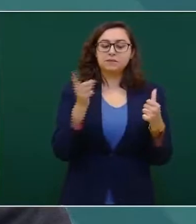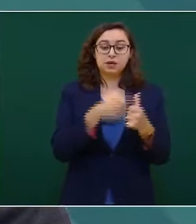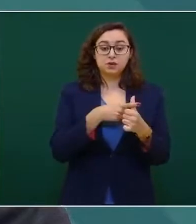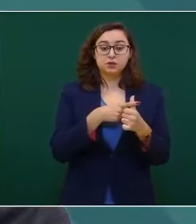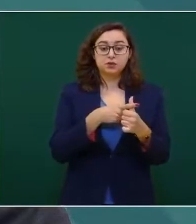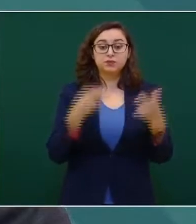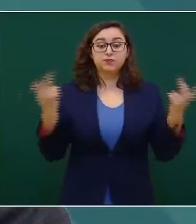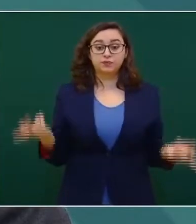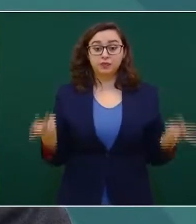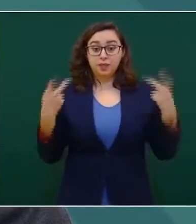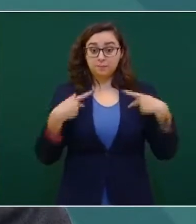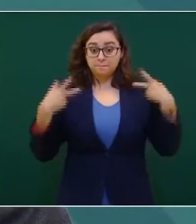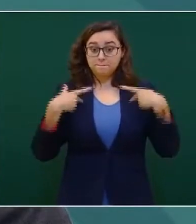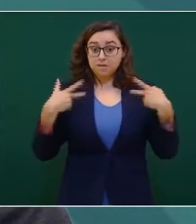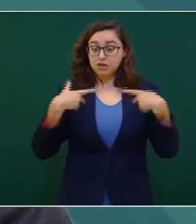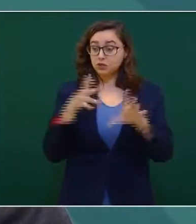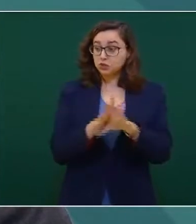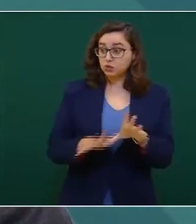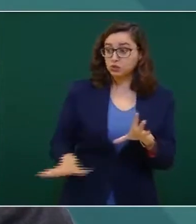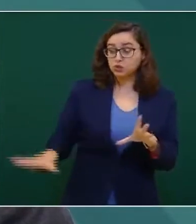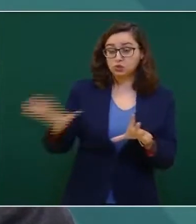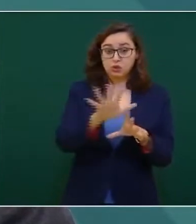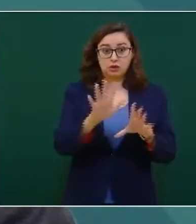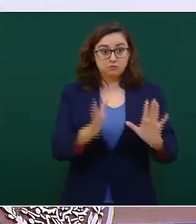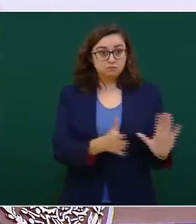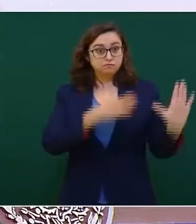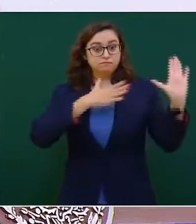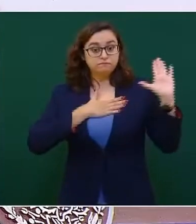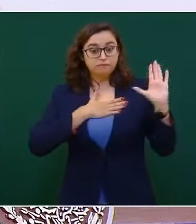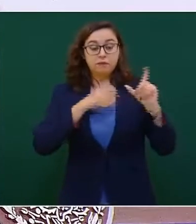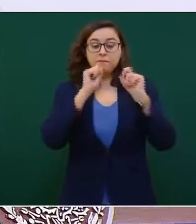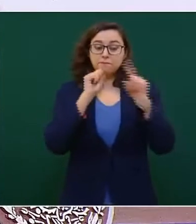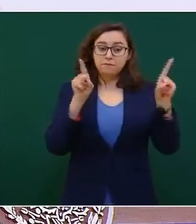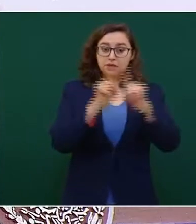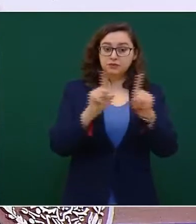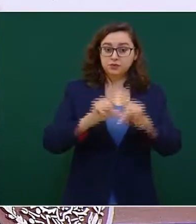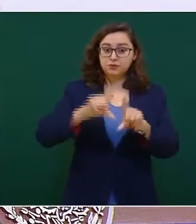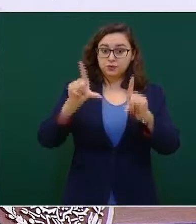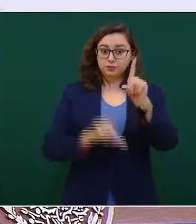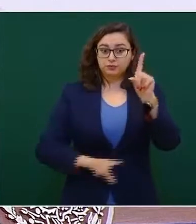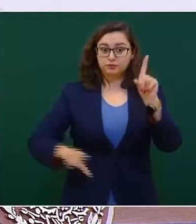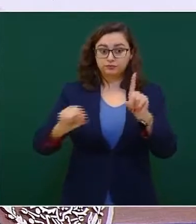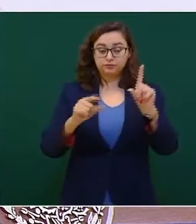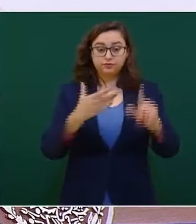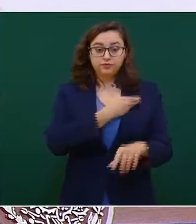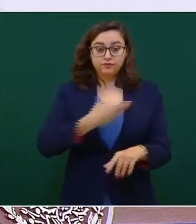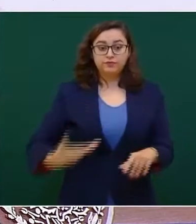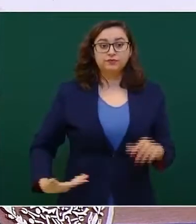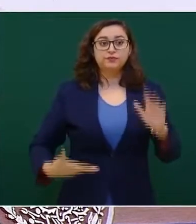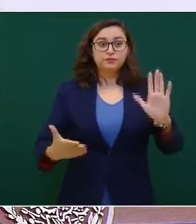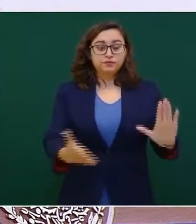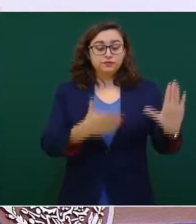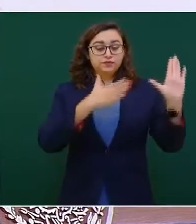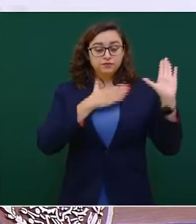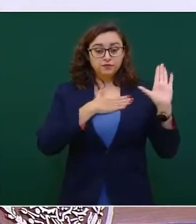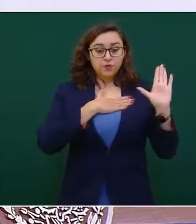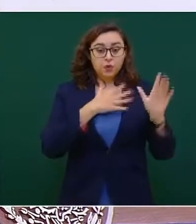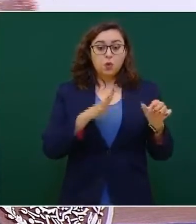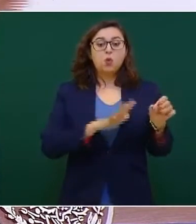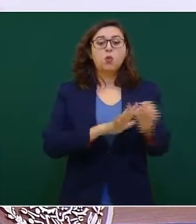el que se comprometió el presidente de la República y que nosotros nos alineamos a ese compromiso es